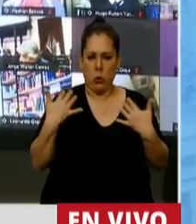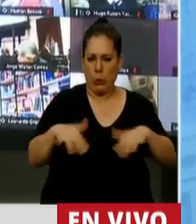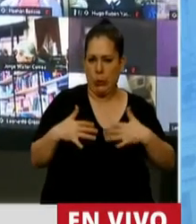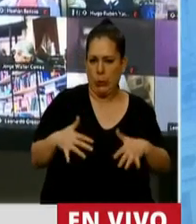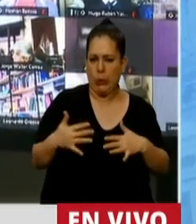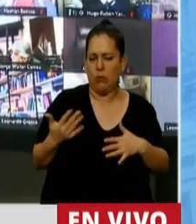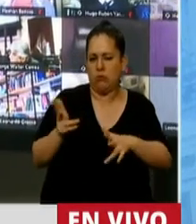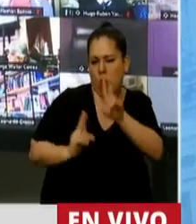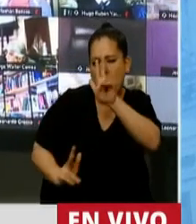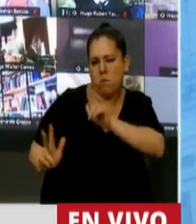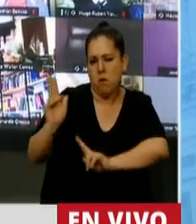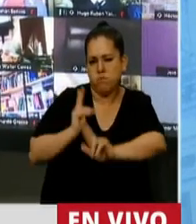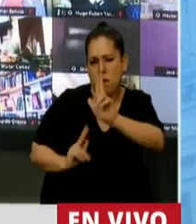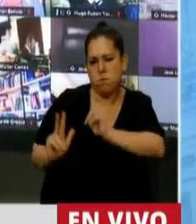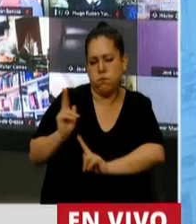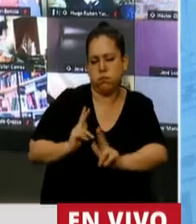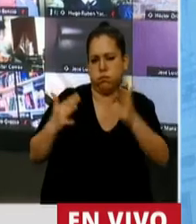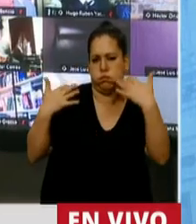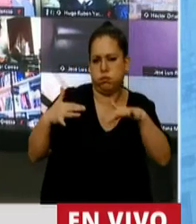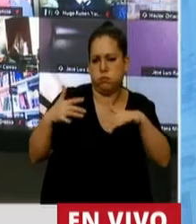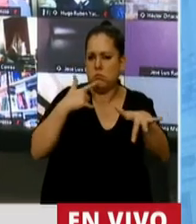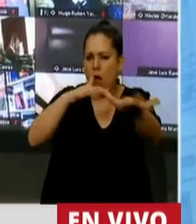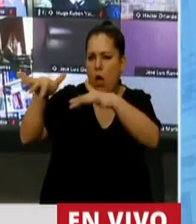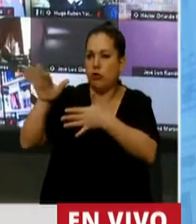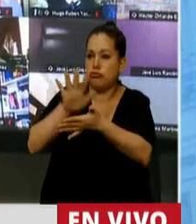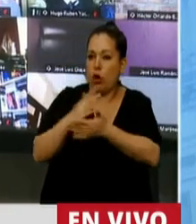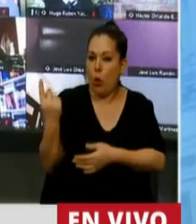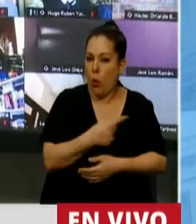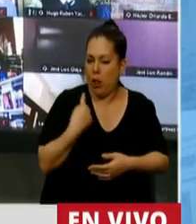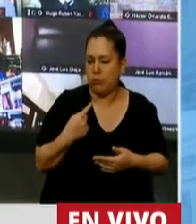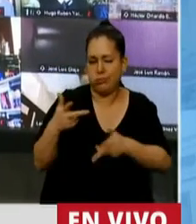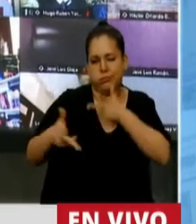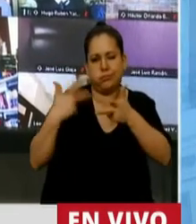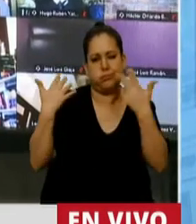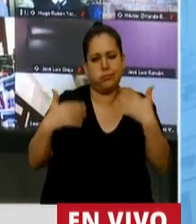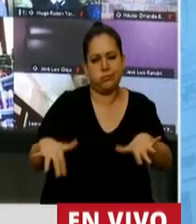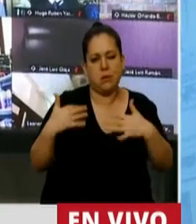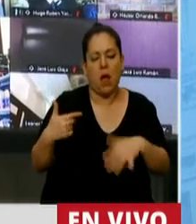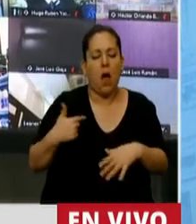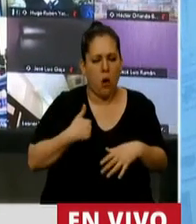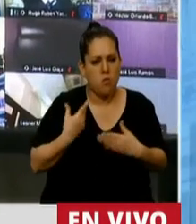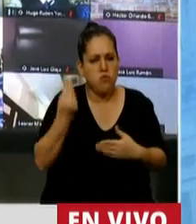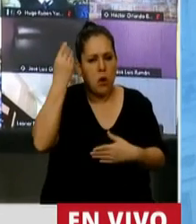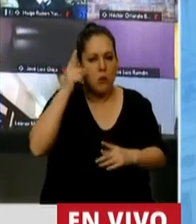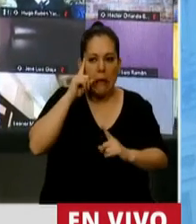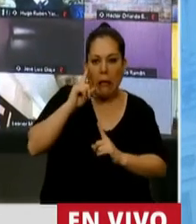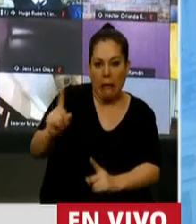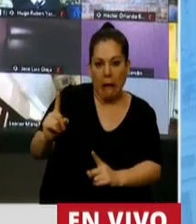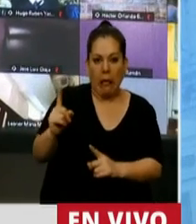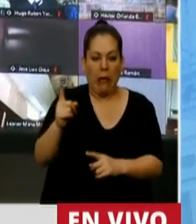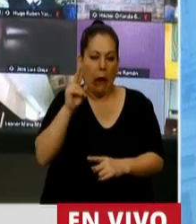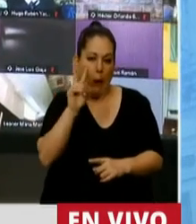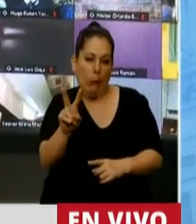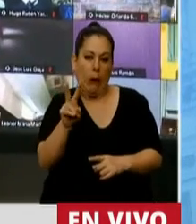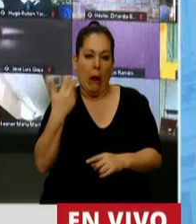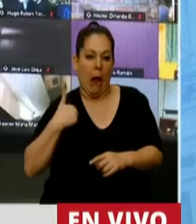Tantas cosas se han dicho de nosotros. Muchas veces se cree, y lo digo desde acá del sur, que se es más argentino